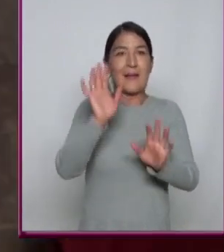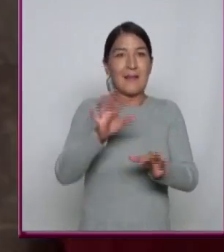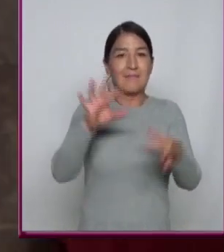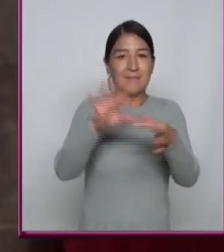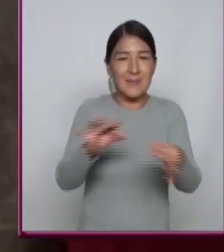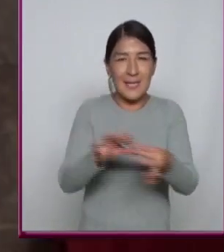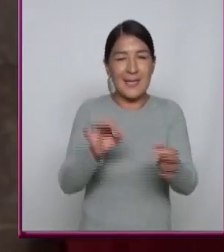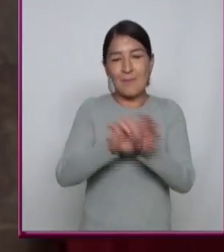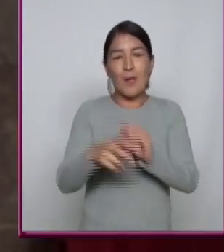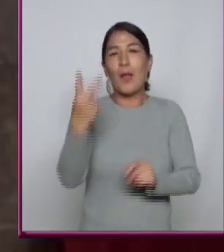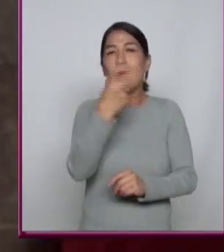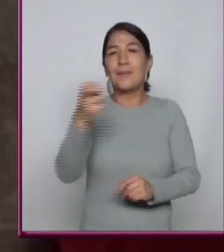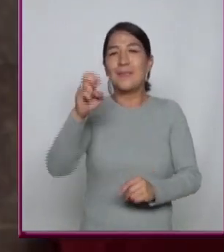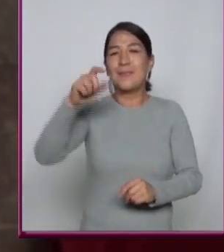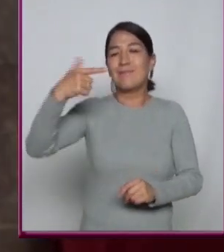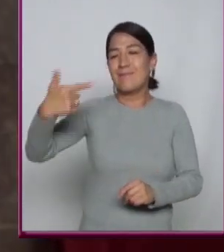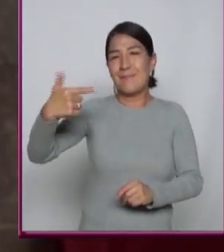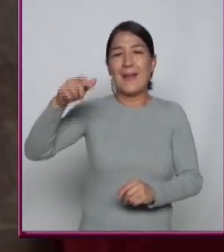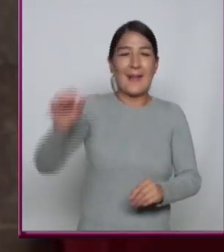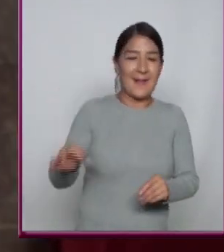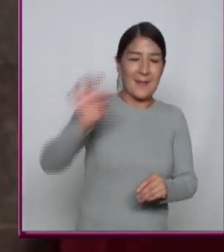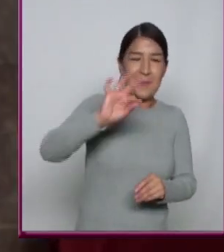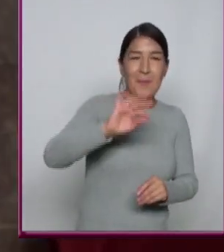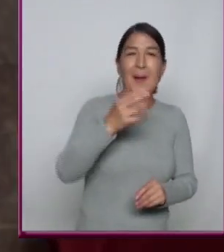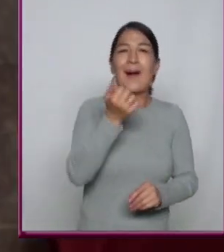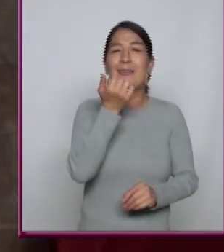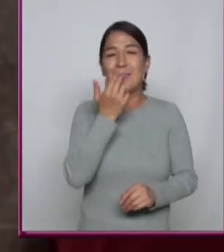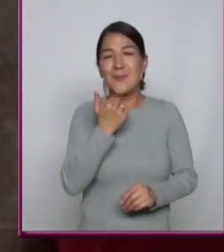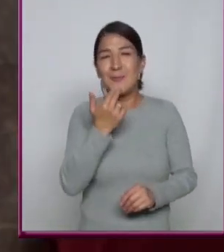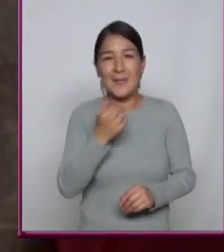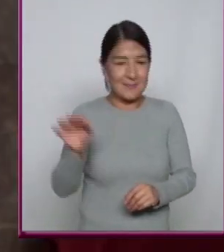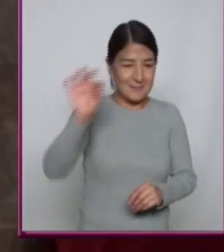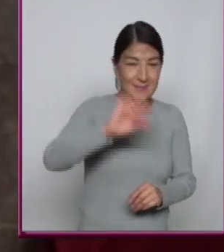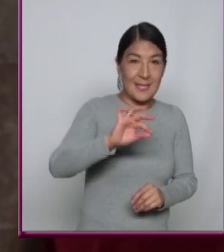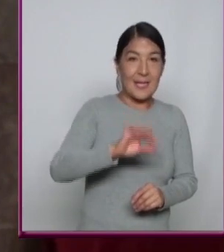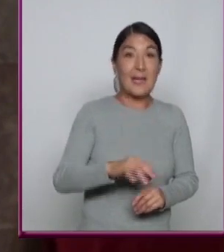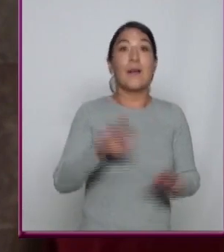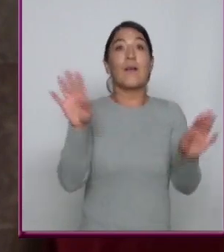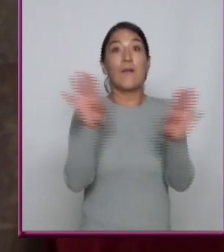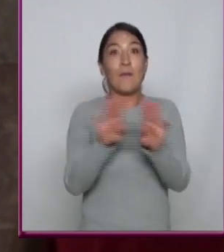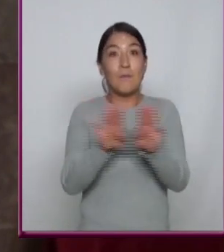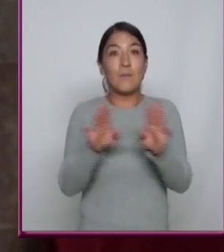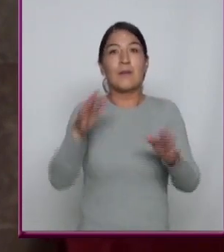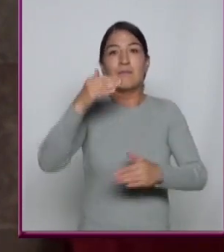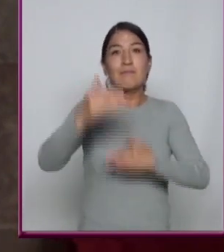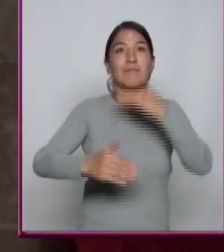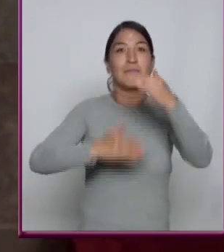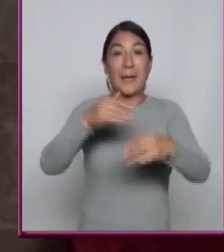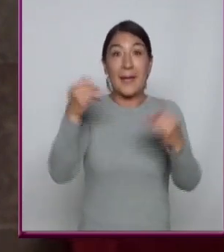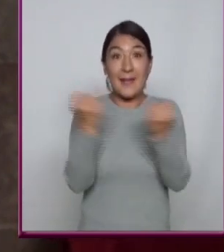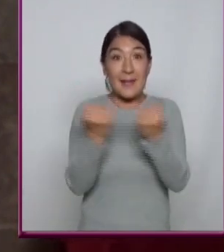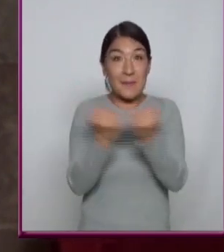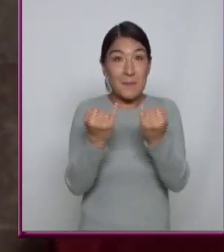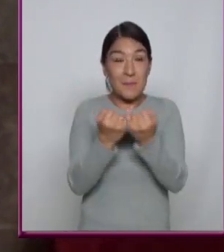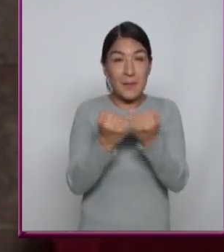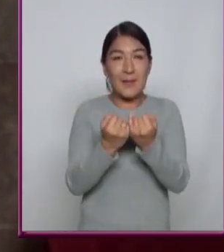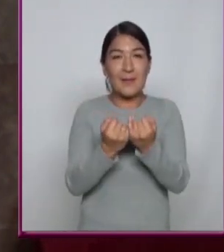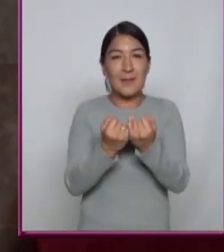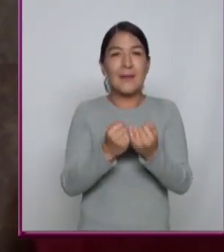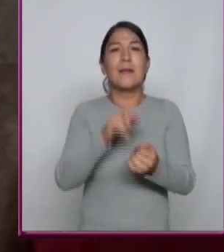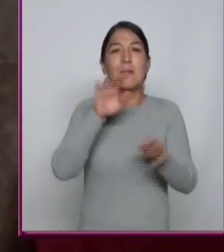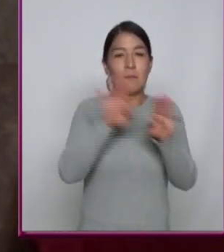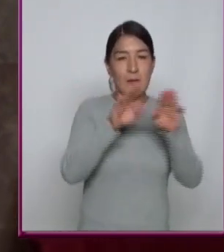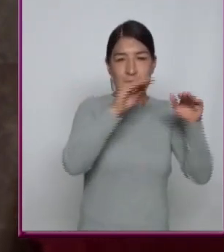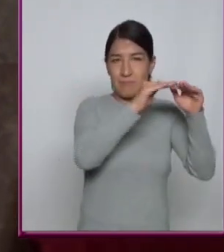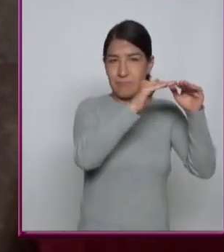Vaciar 200 gramos De azúcar Y Si se hace De la manera Si se hace Cada vez Igual En una